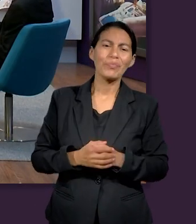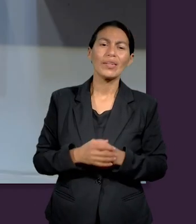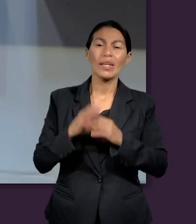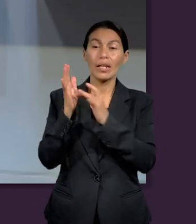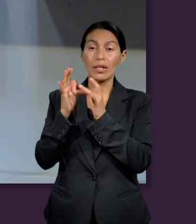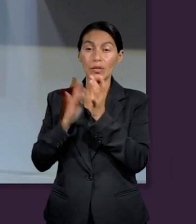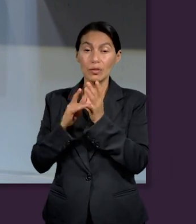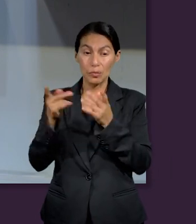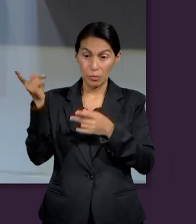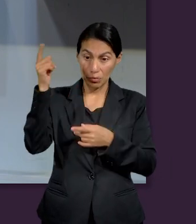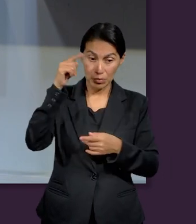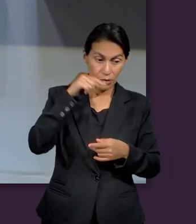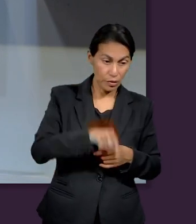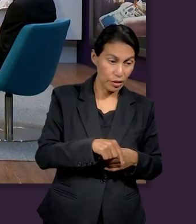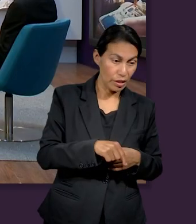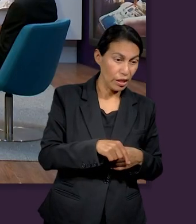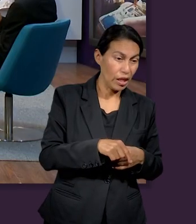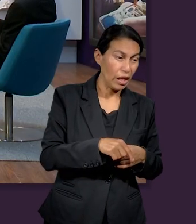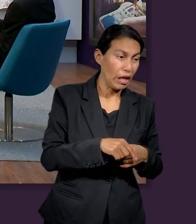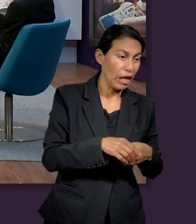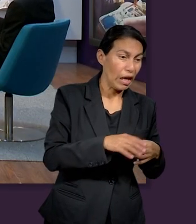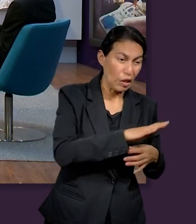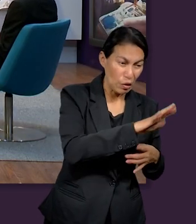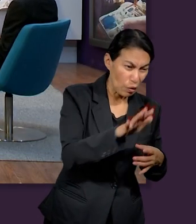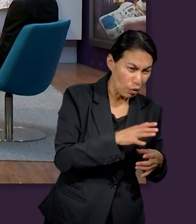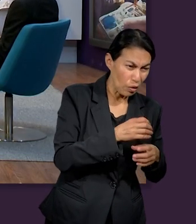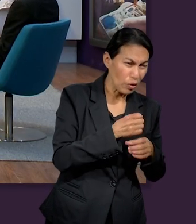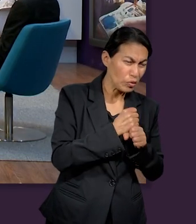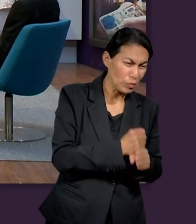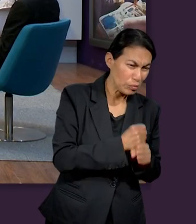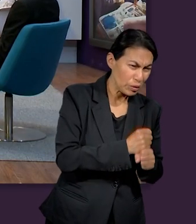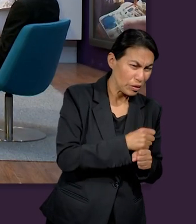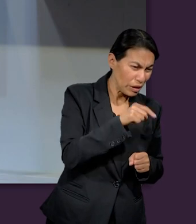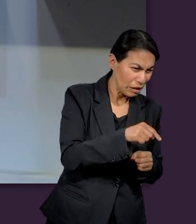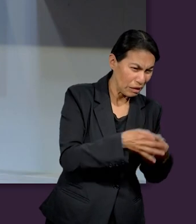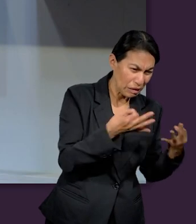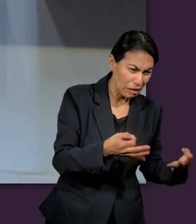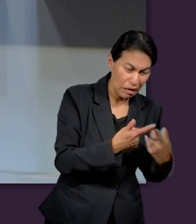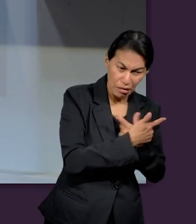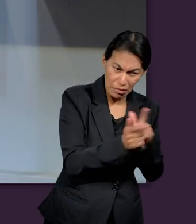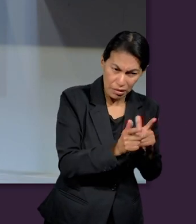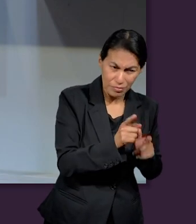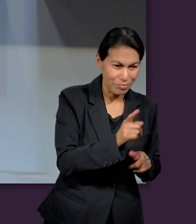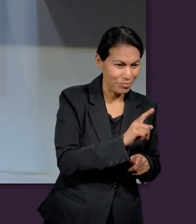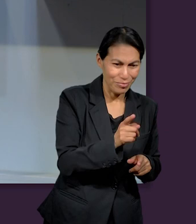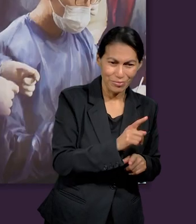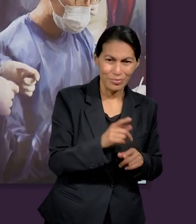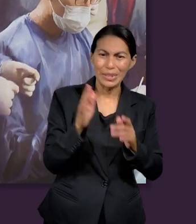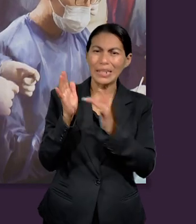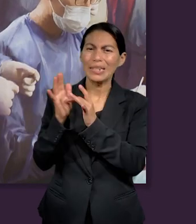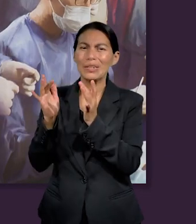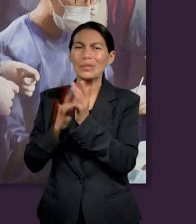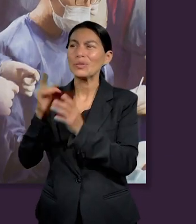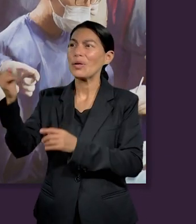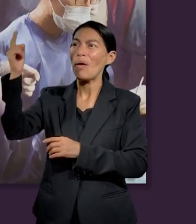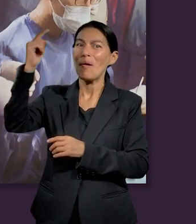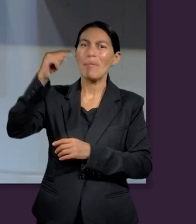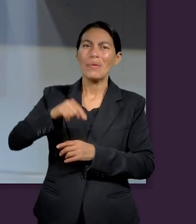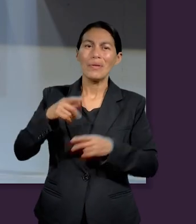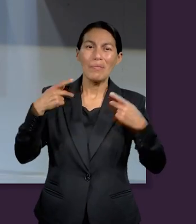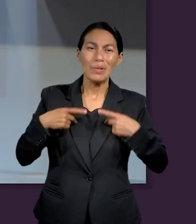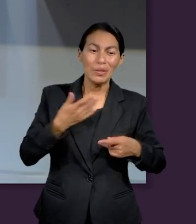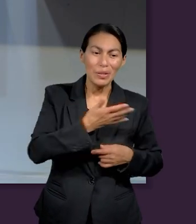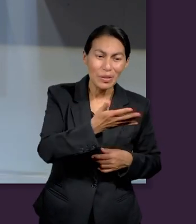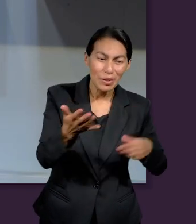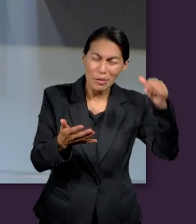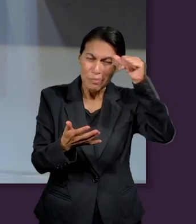poder terrenal, sino del poder opresor, que es el pecado. Ok. Proverbios dice que el que ayuda